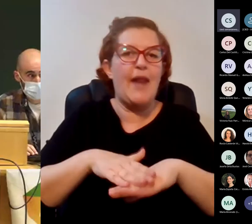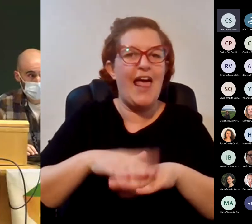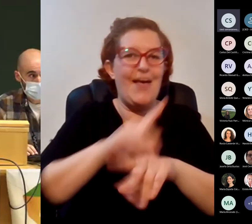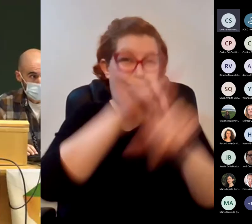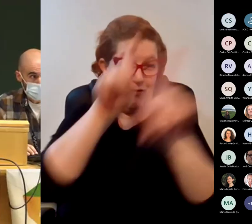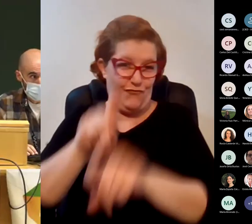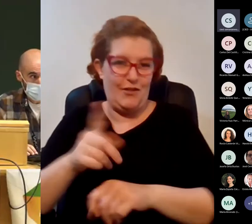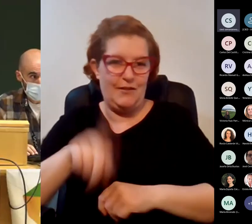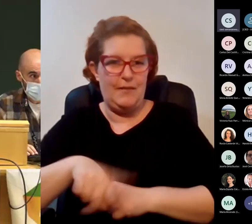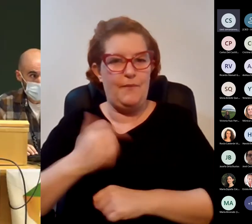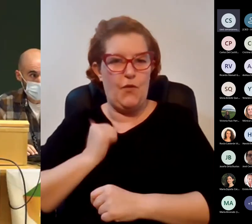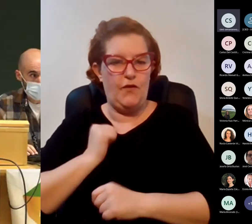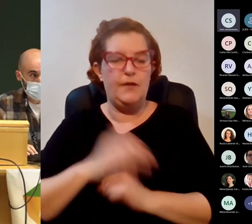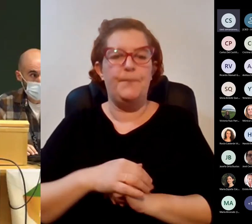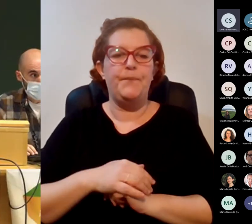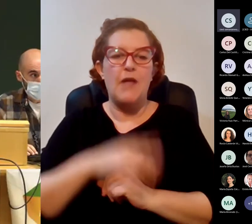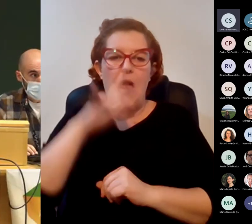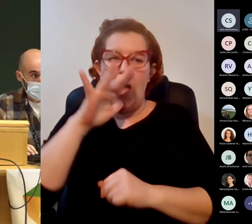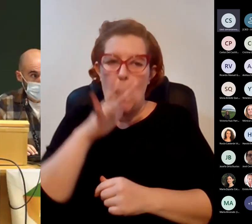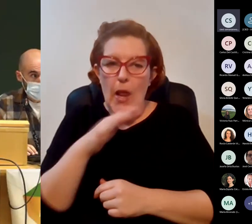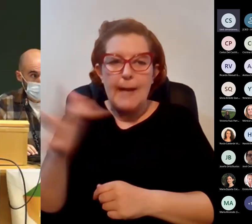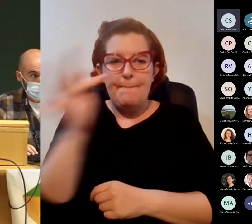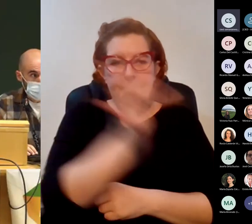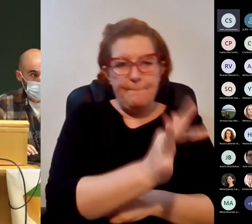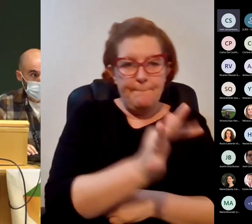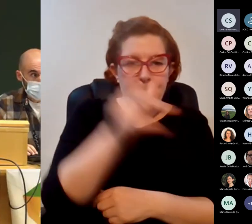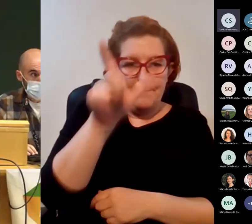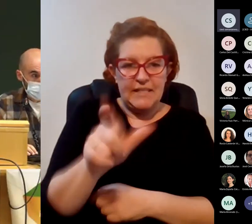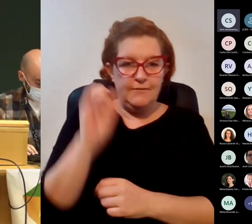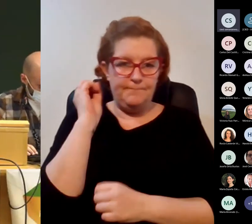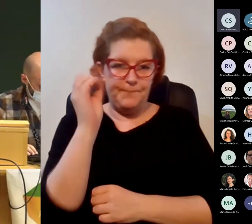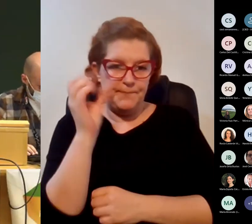y entonces ahora tenemos